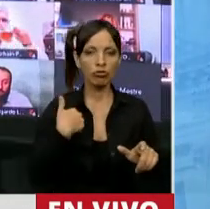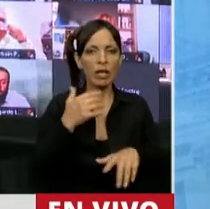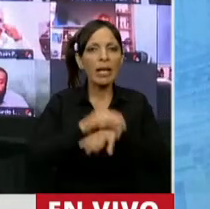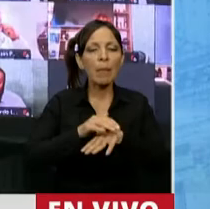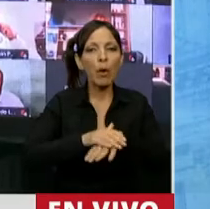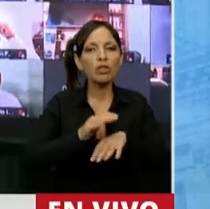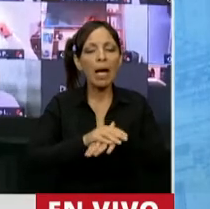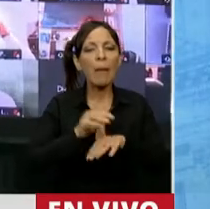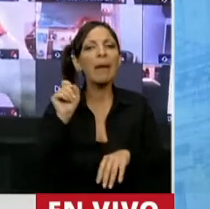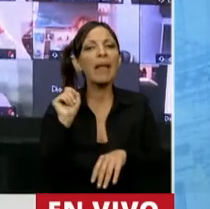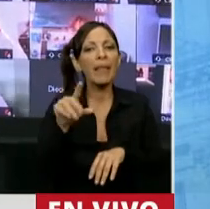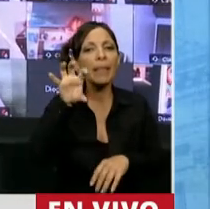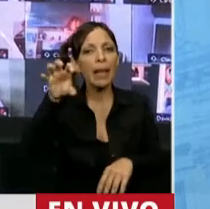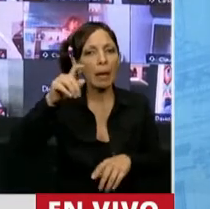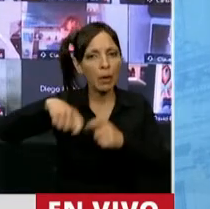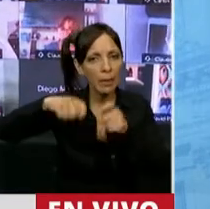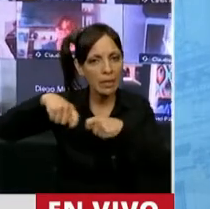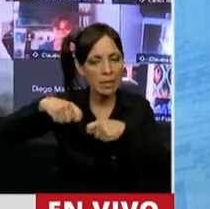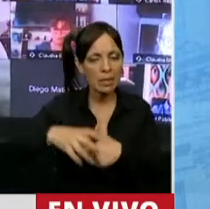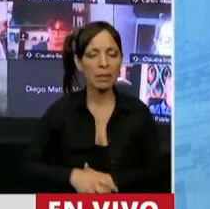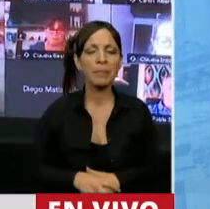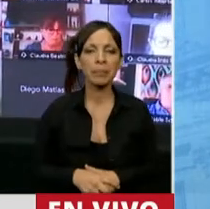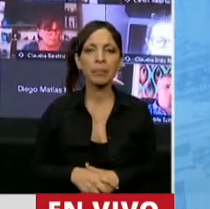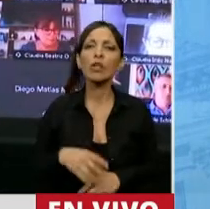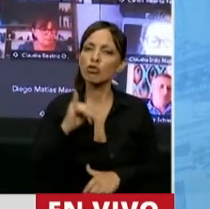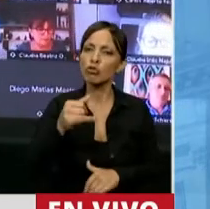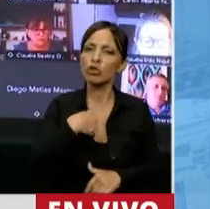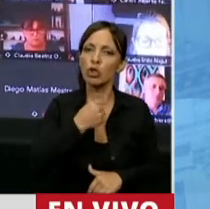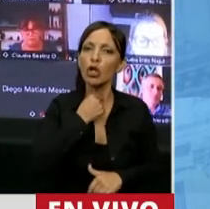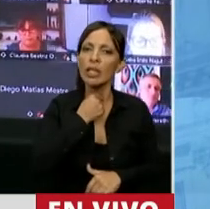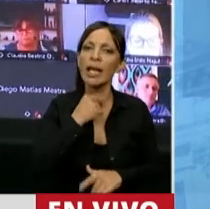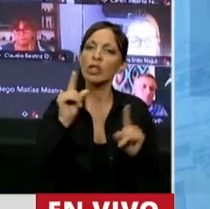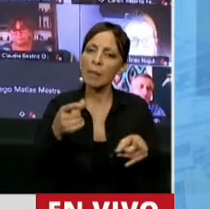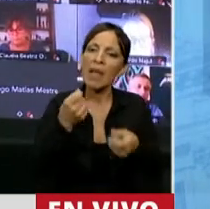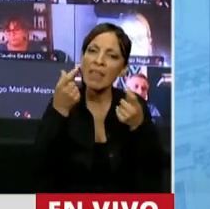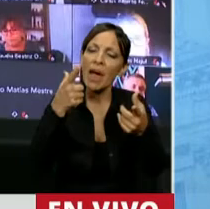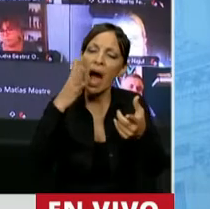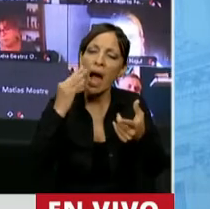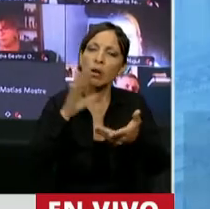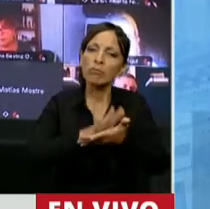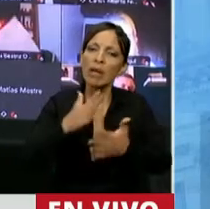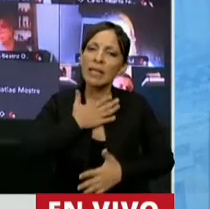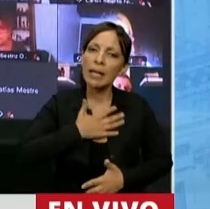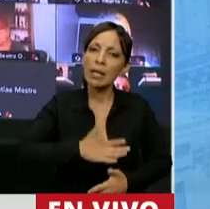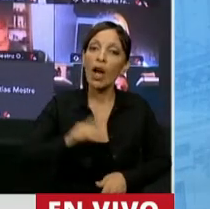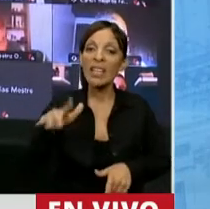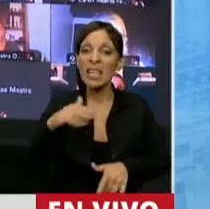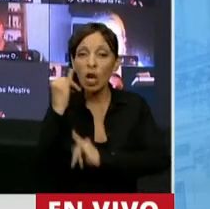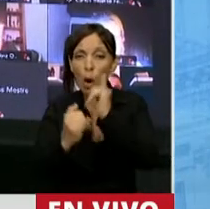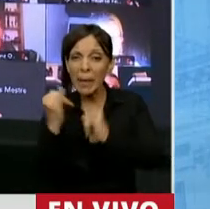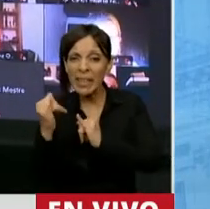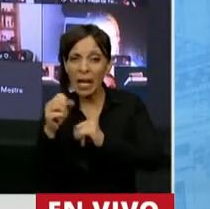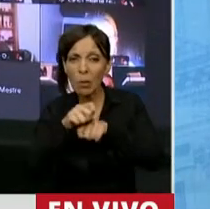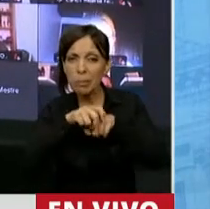provincia. Y sí, señor presidente, quiero poner algo de luz en este desdichado comentario que ha